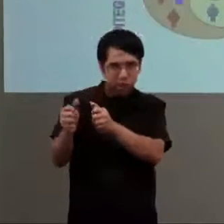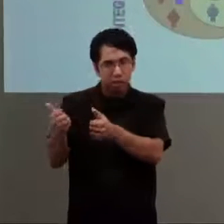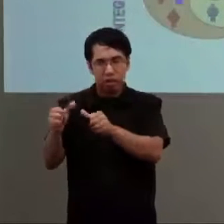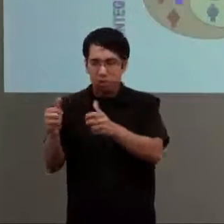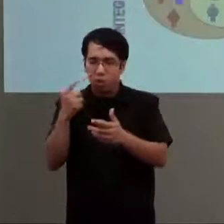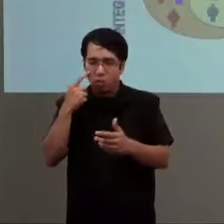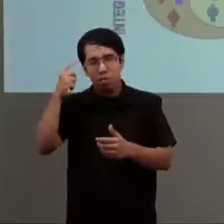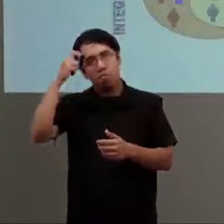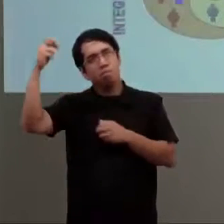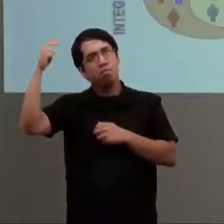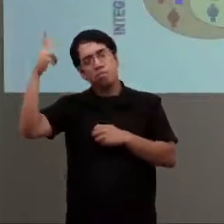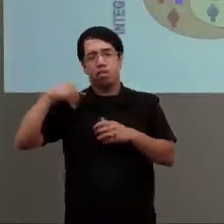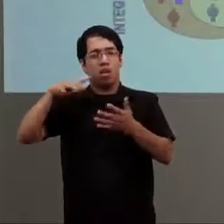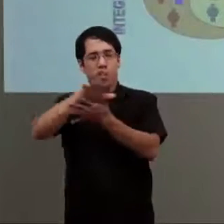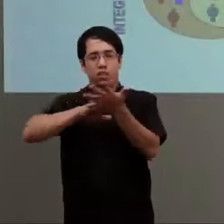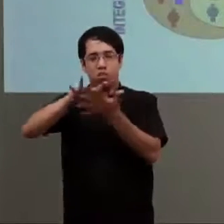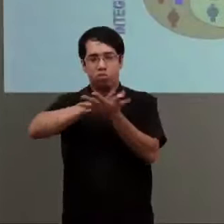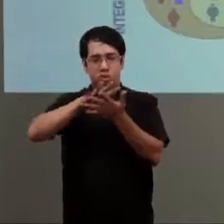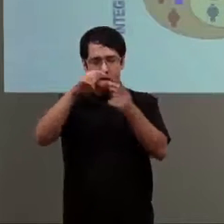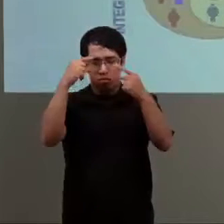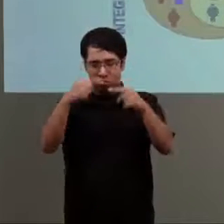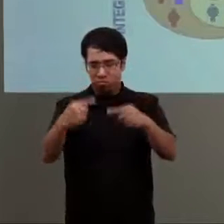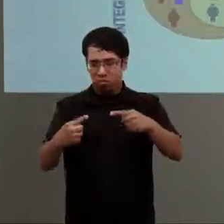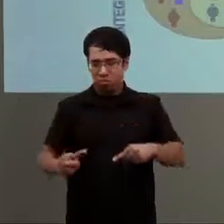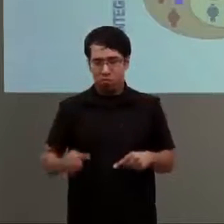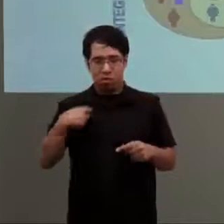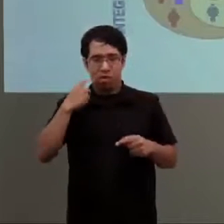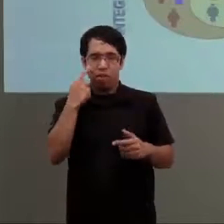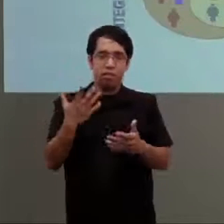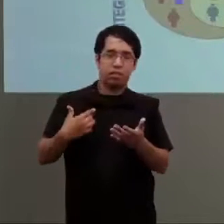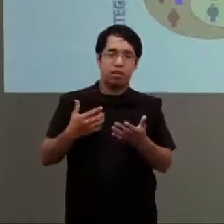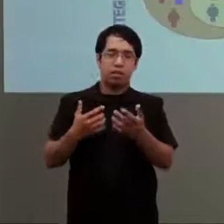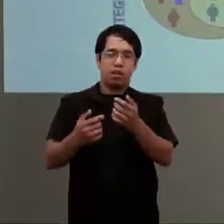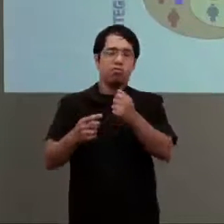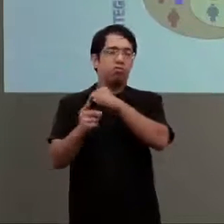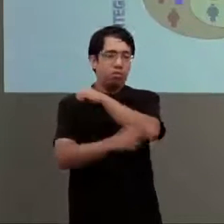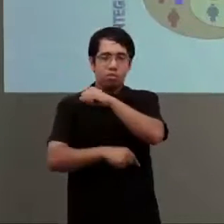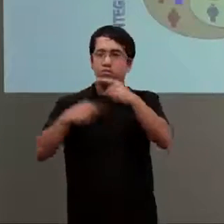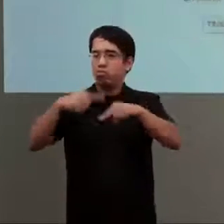en situaciones que hagan que todos los bienes y servicios sean accesibles.